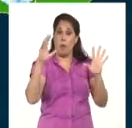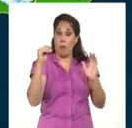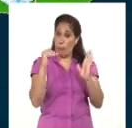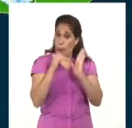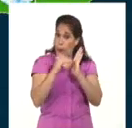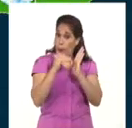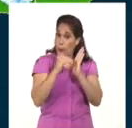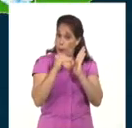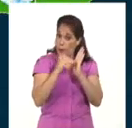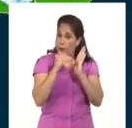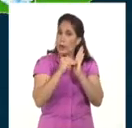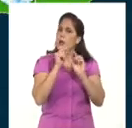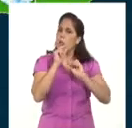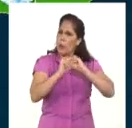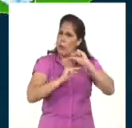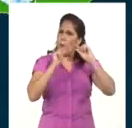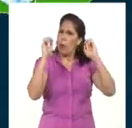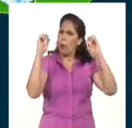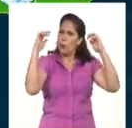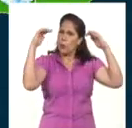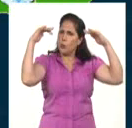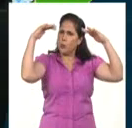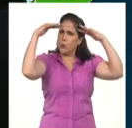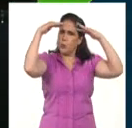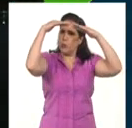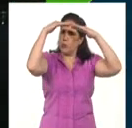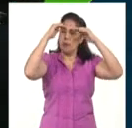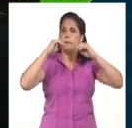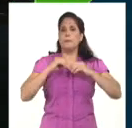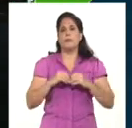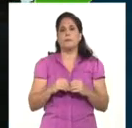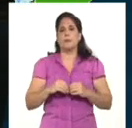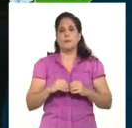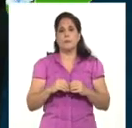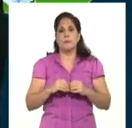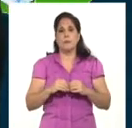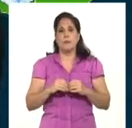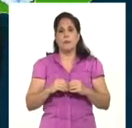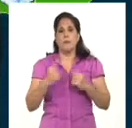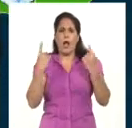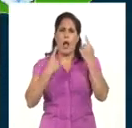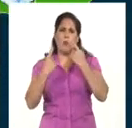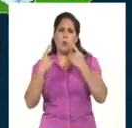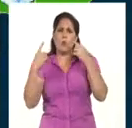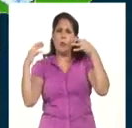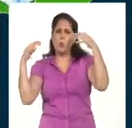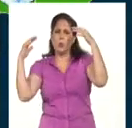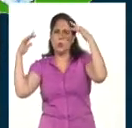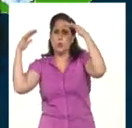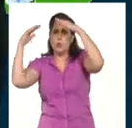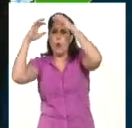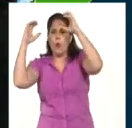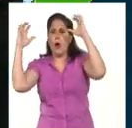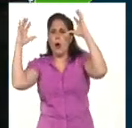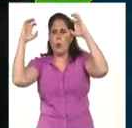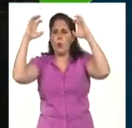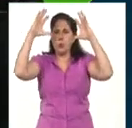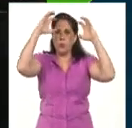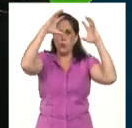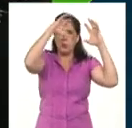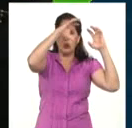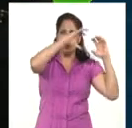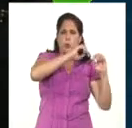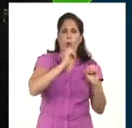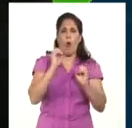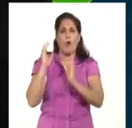estará parcialmente nublado en gran parte de nuestro territorio y se nublarán algunas localidades del interior y costa norte de la